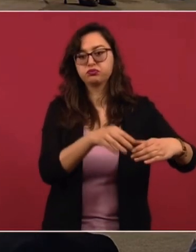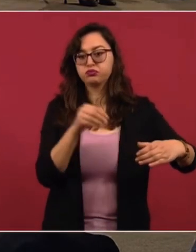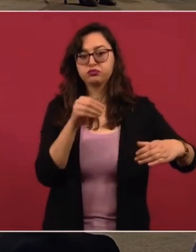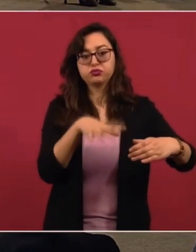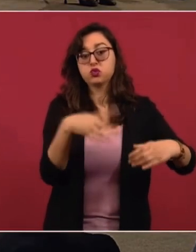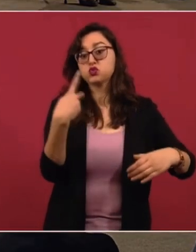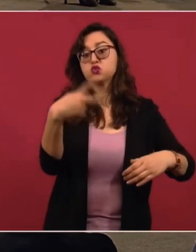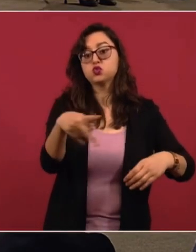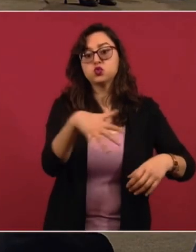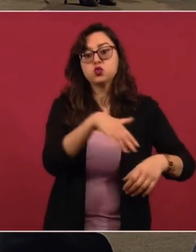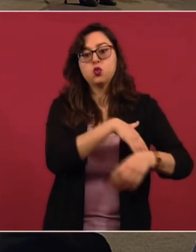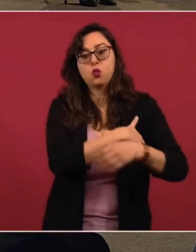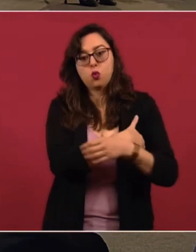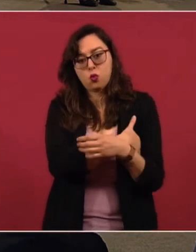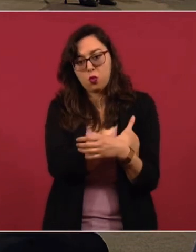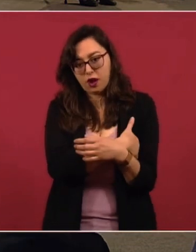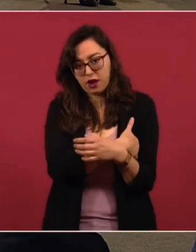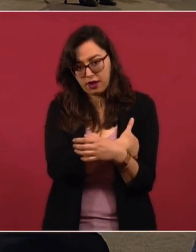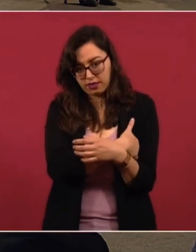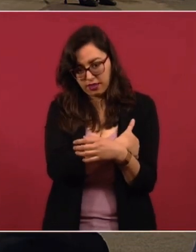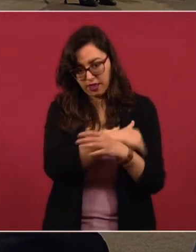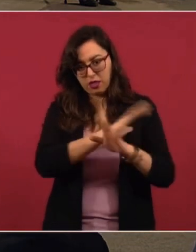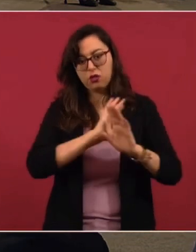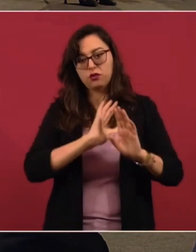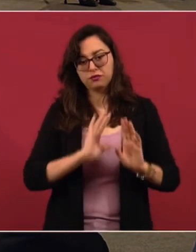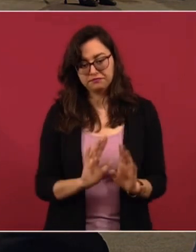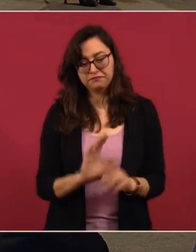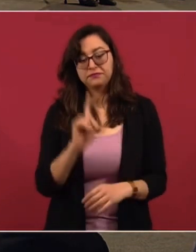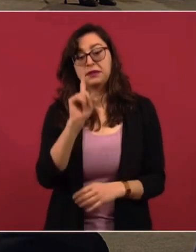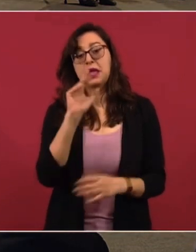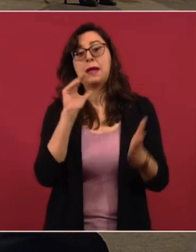mil 311.